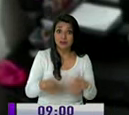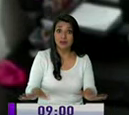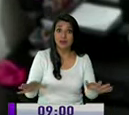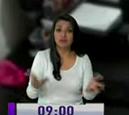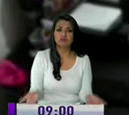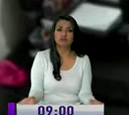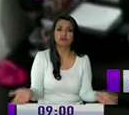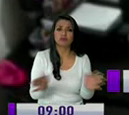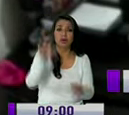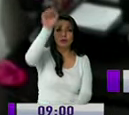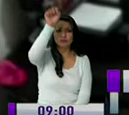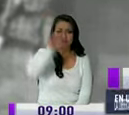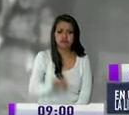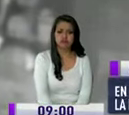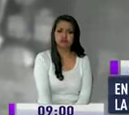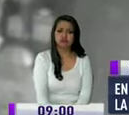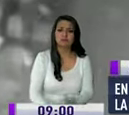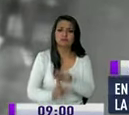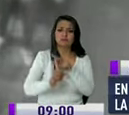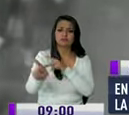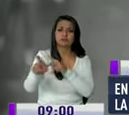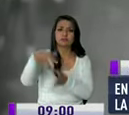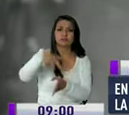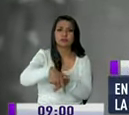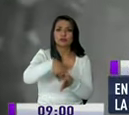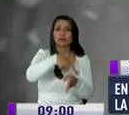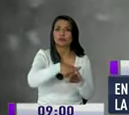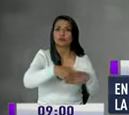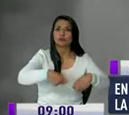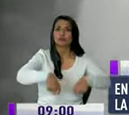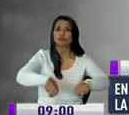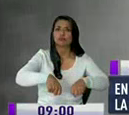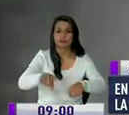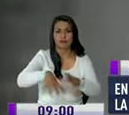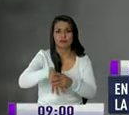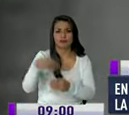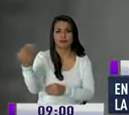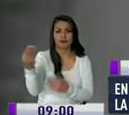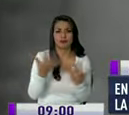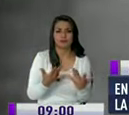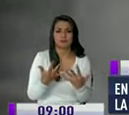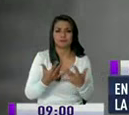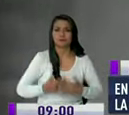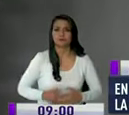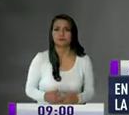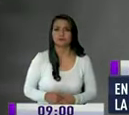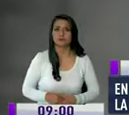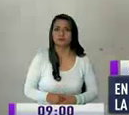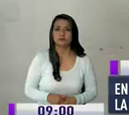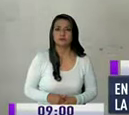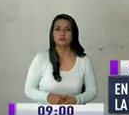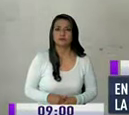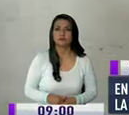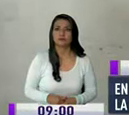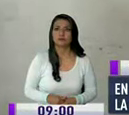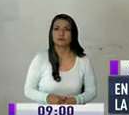cerraron las puertas del local y huyeron en dos motocicletas que los esperaban en la parte de afuera nos bajan la puerta enrollable